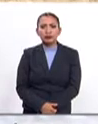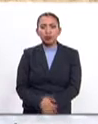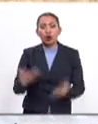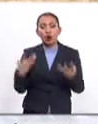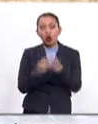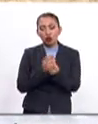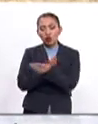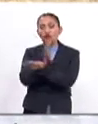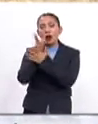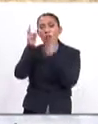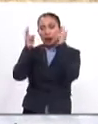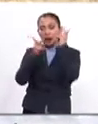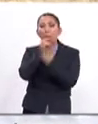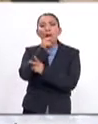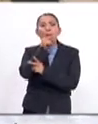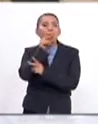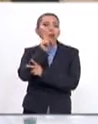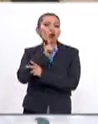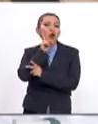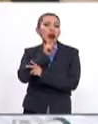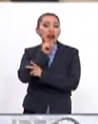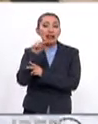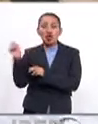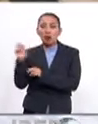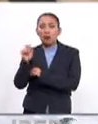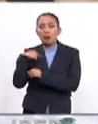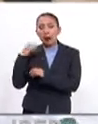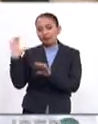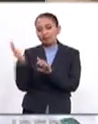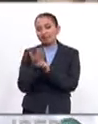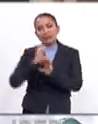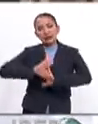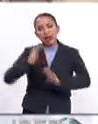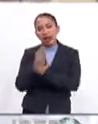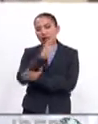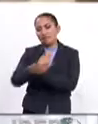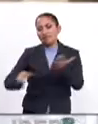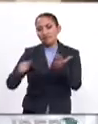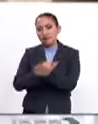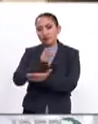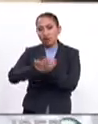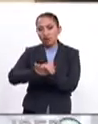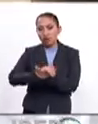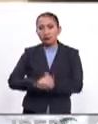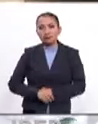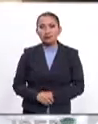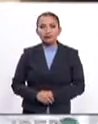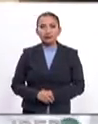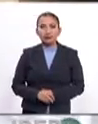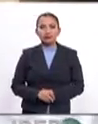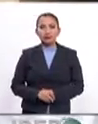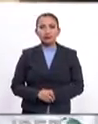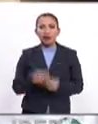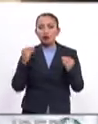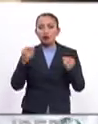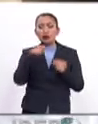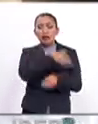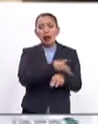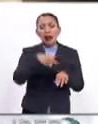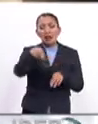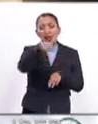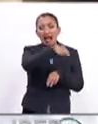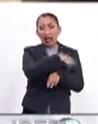Juntos fueron a visitar al padre de Farsana y al novio para convencerlos de que cancelaran la boda. Muchas de las